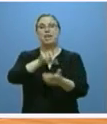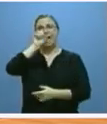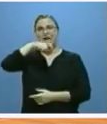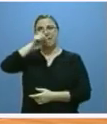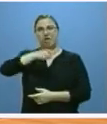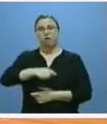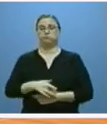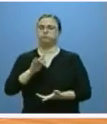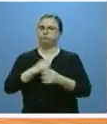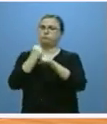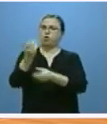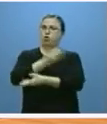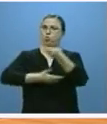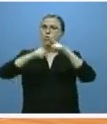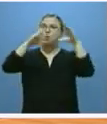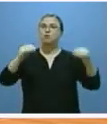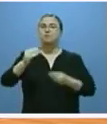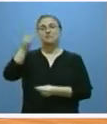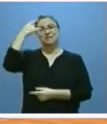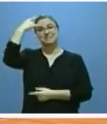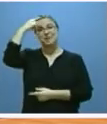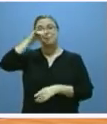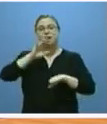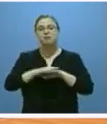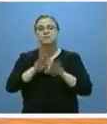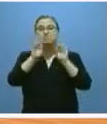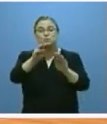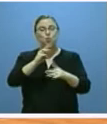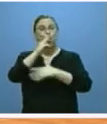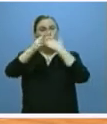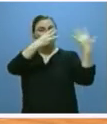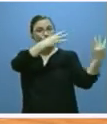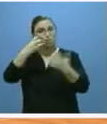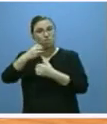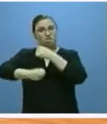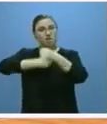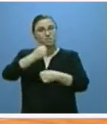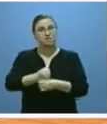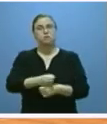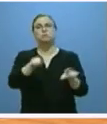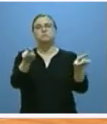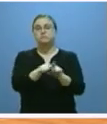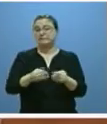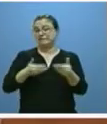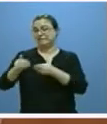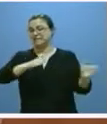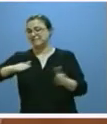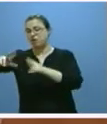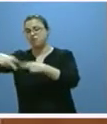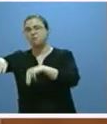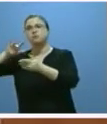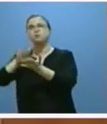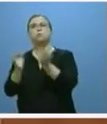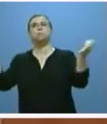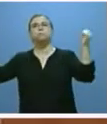Trabajamos con la Universidad de Salamanca en la preparación de su octavo centenario. A finales de este año está previsto que la universidad licite el